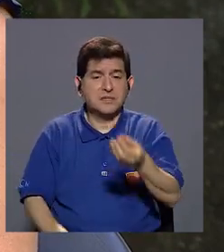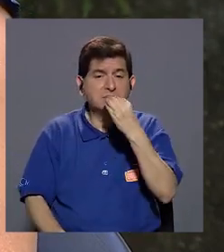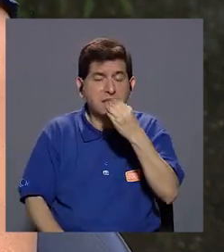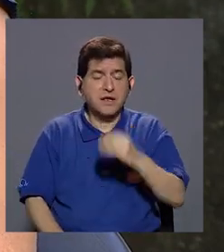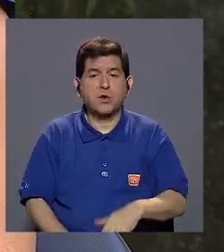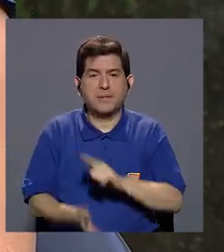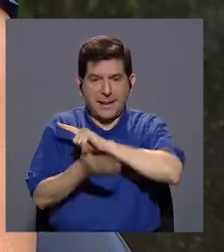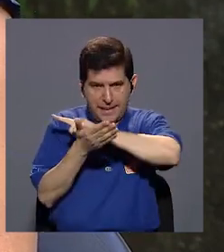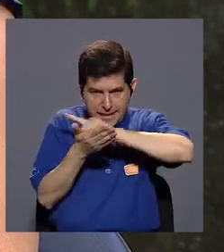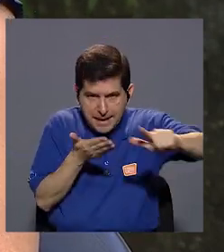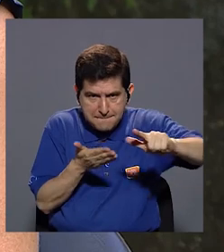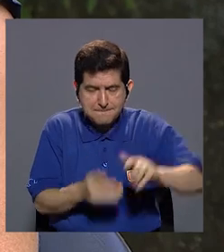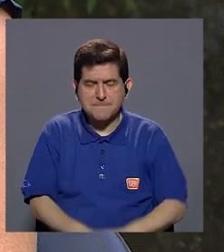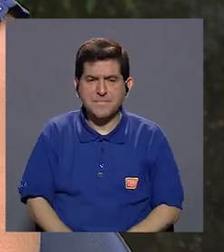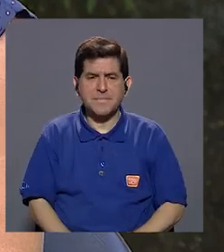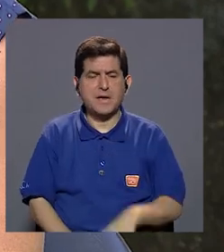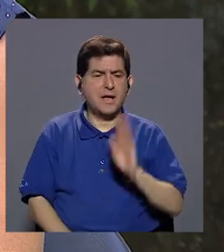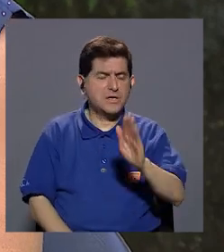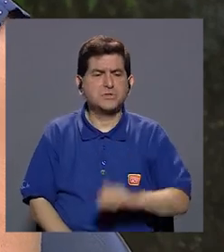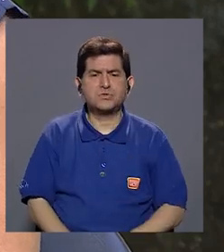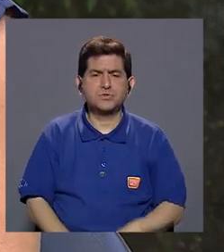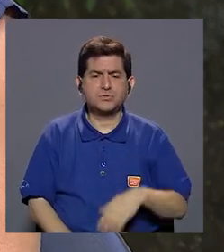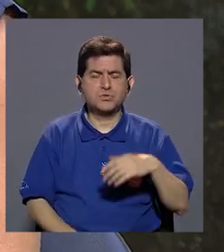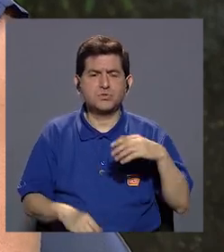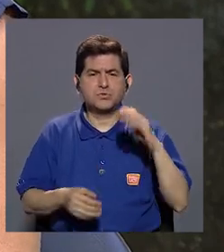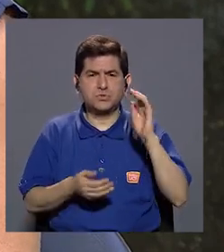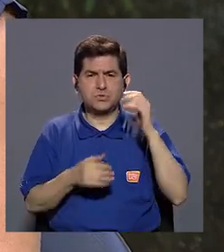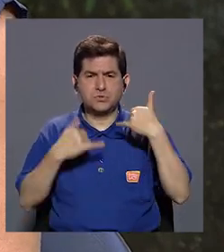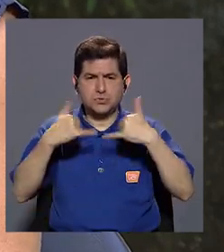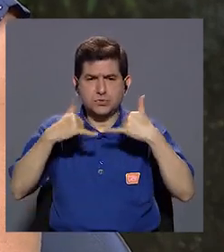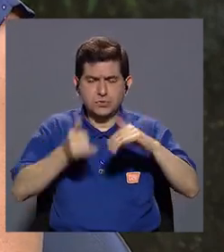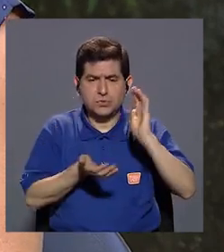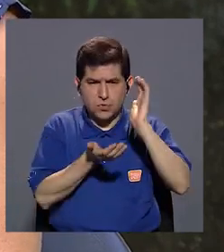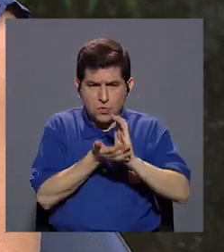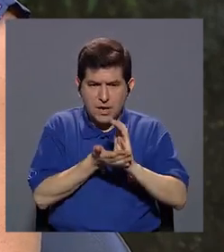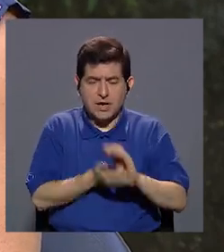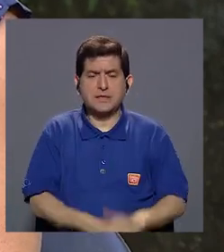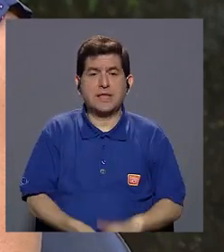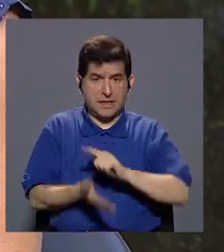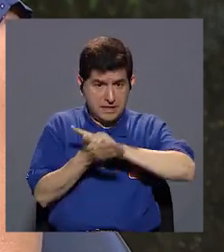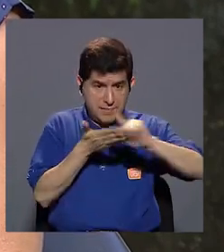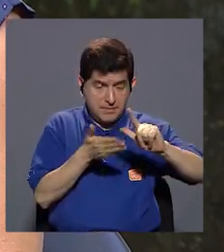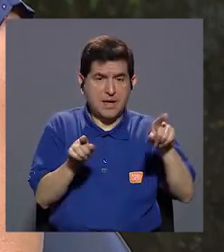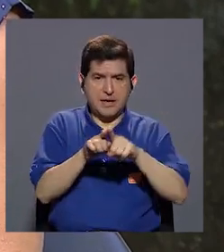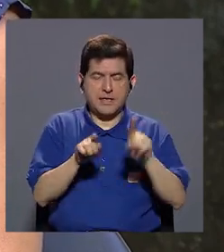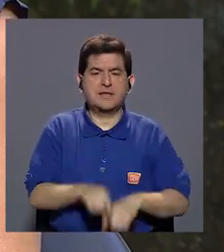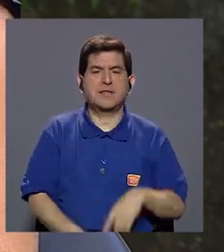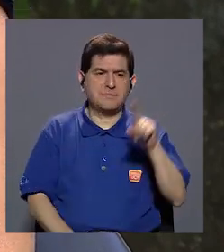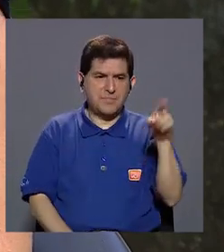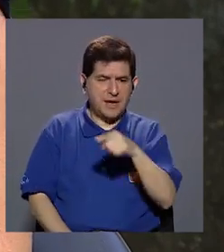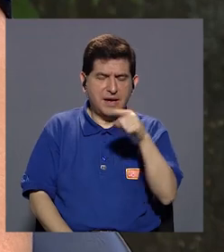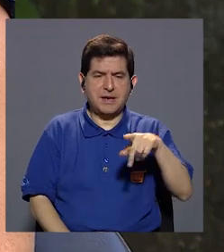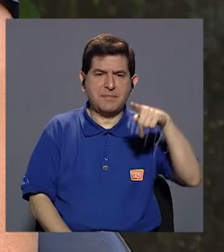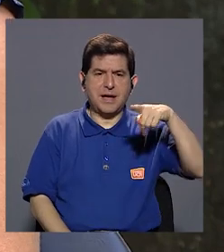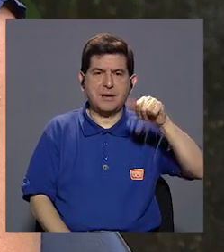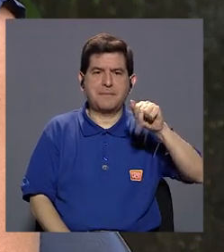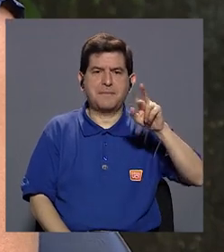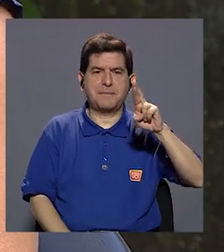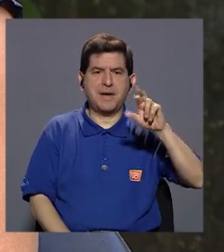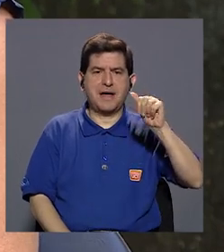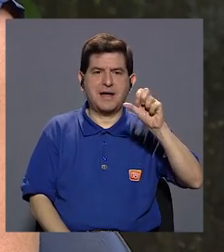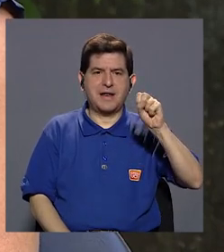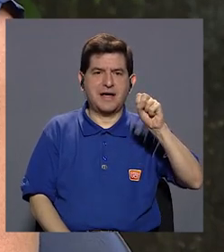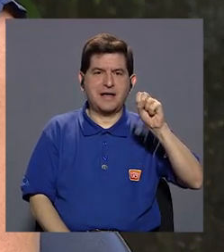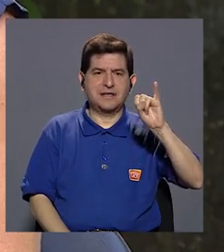comen estén limpias, lavar los juguetes cada cierto tiempo y, por supuesto, otras cosas como la desparasitación, las